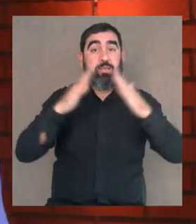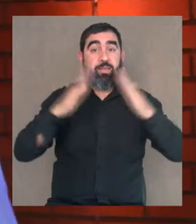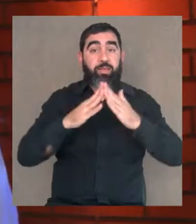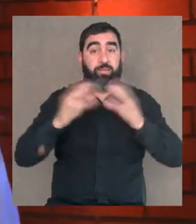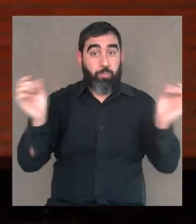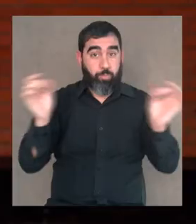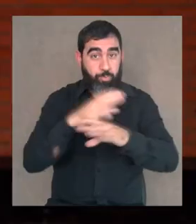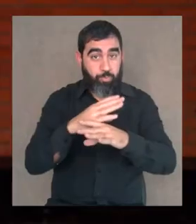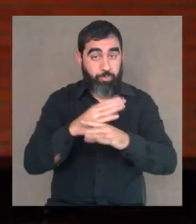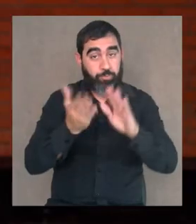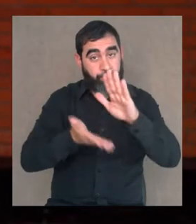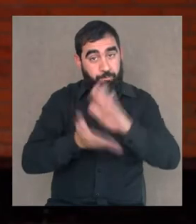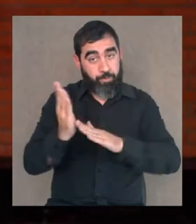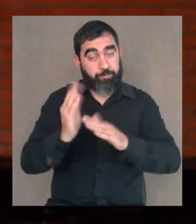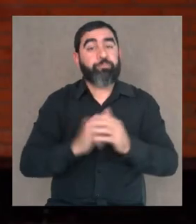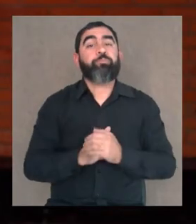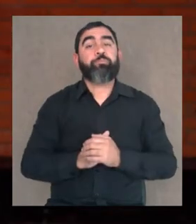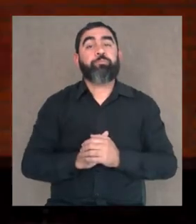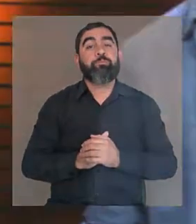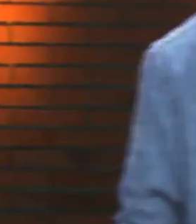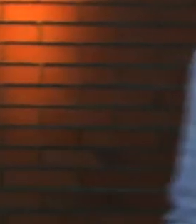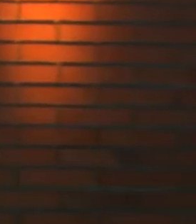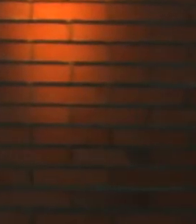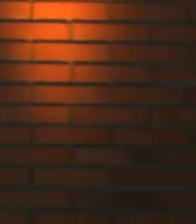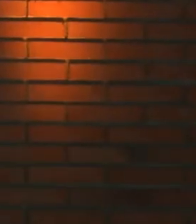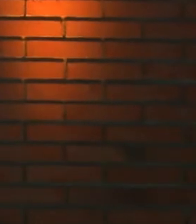que tenemos en casa. ¿Están prontos? ¡Ahí va! ¡Vamos!